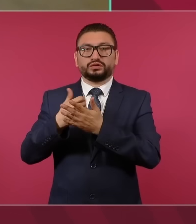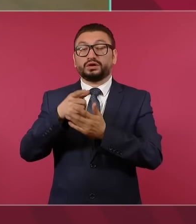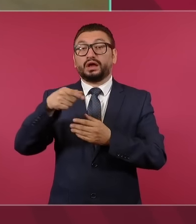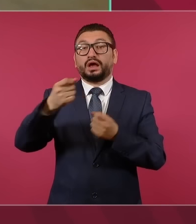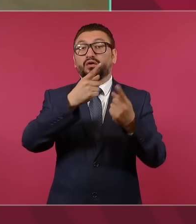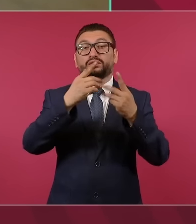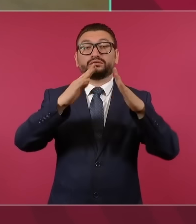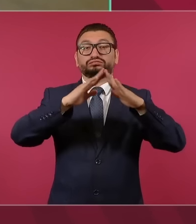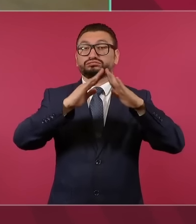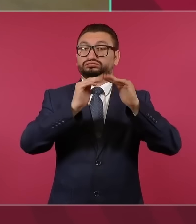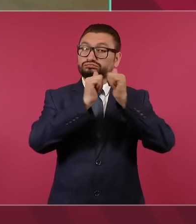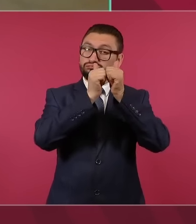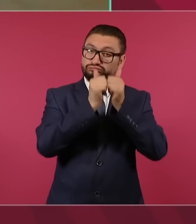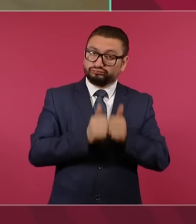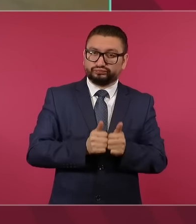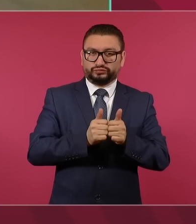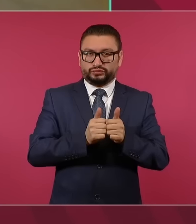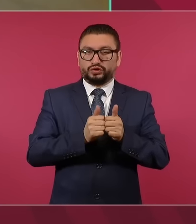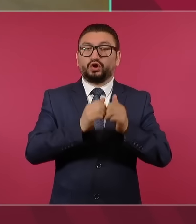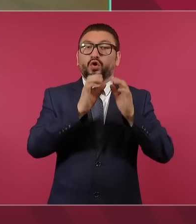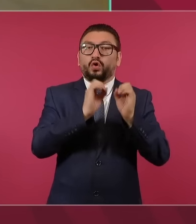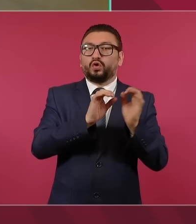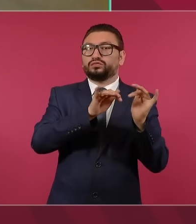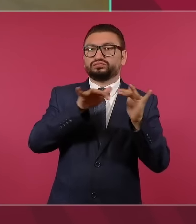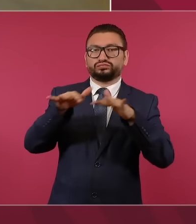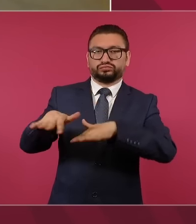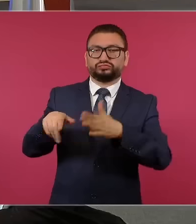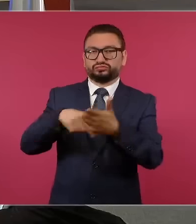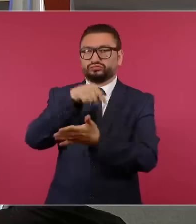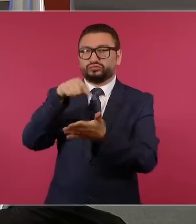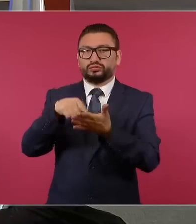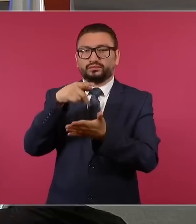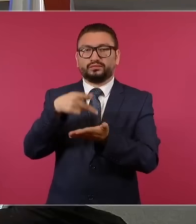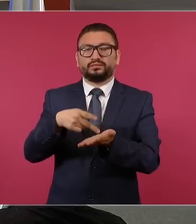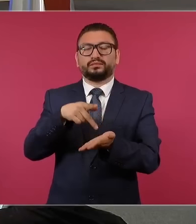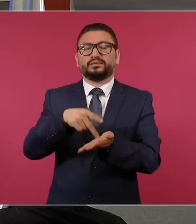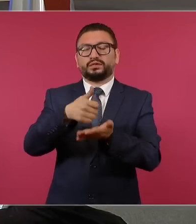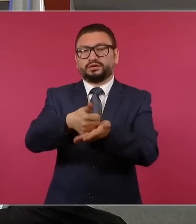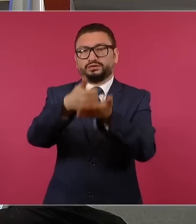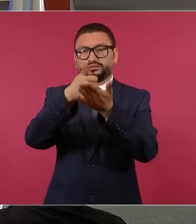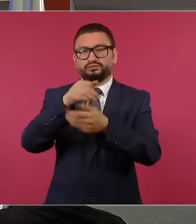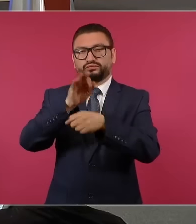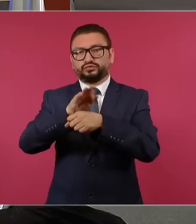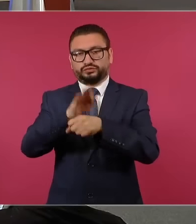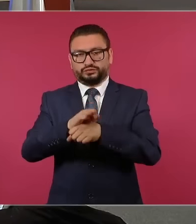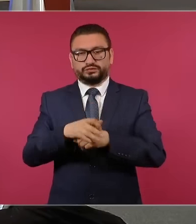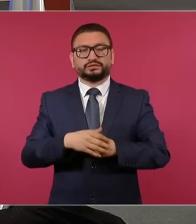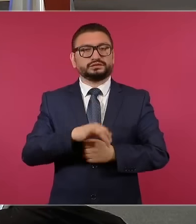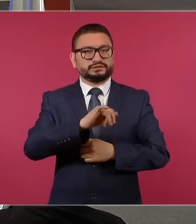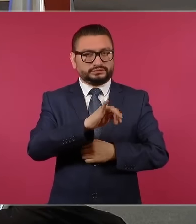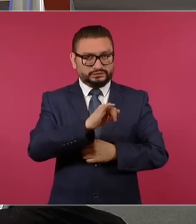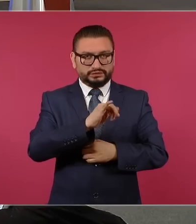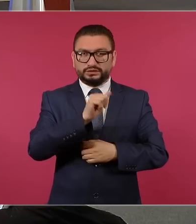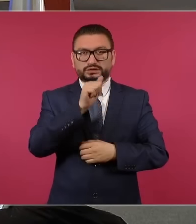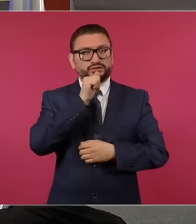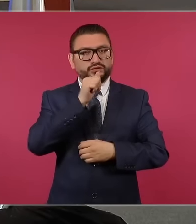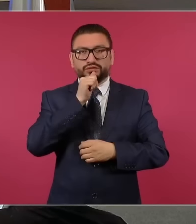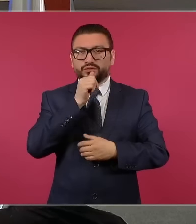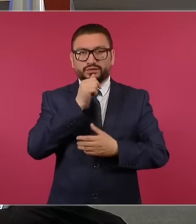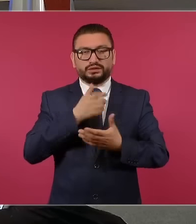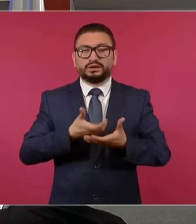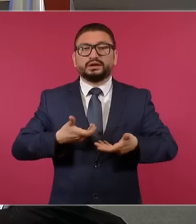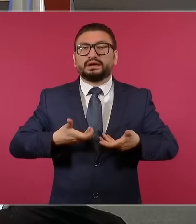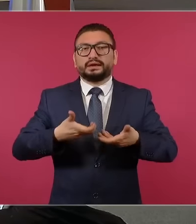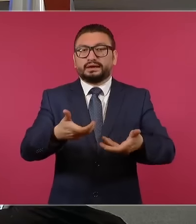de sus domicilios o de dirigirse a los refugios. Sí, también que todavía no se salga a la calle